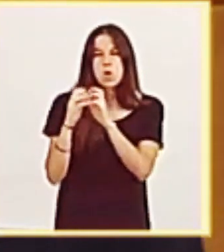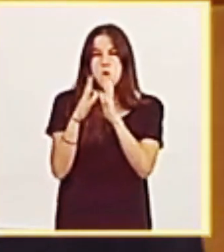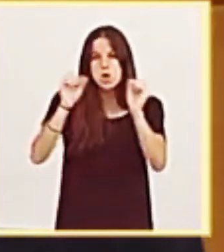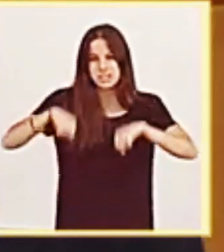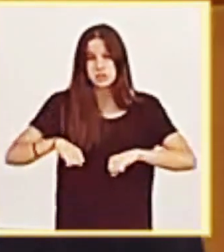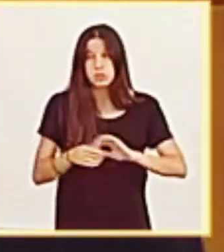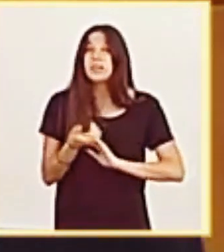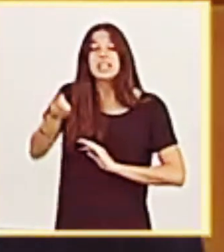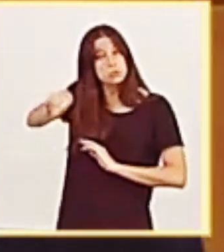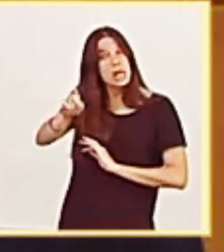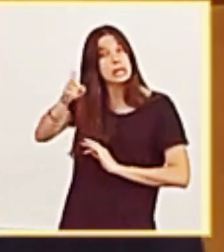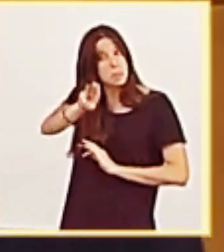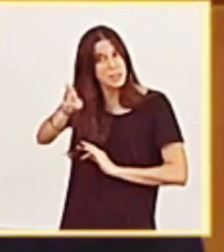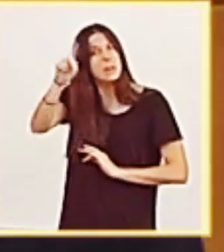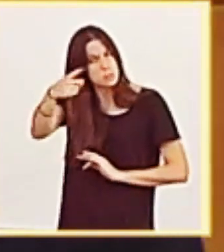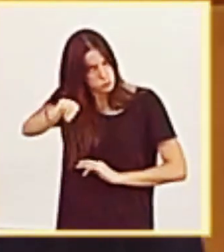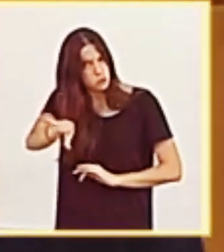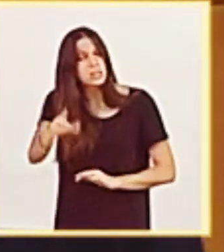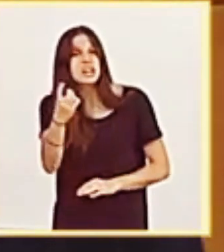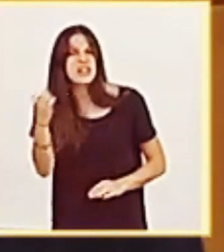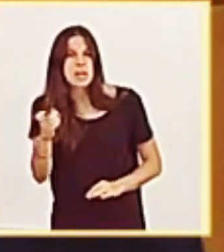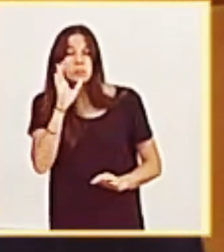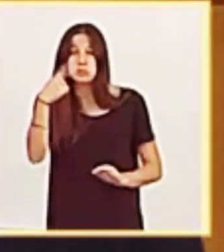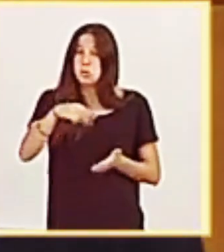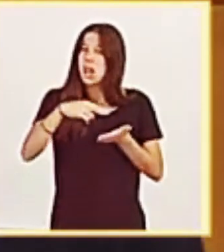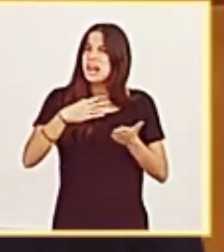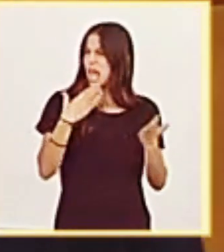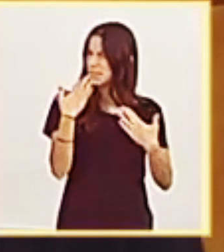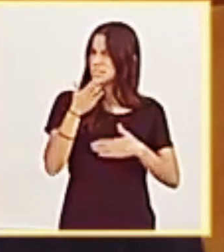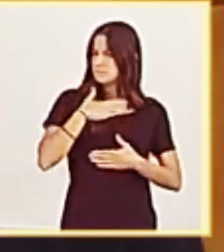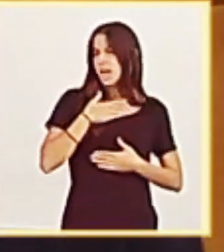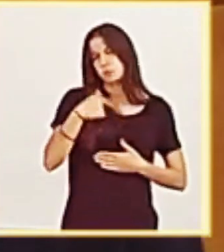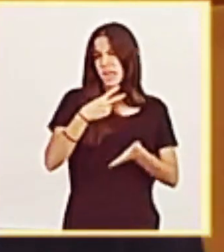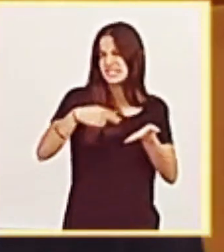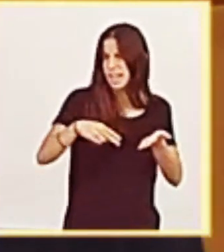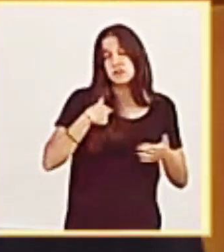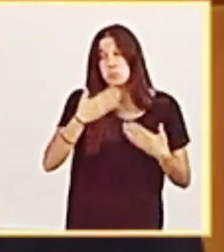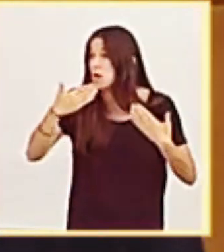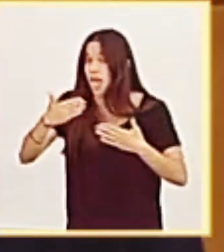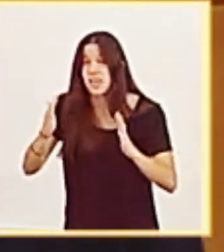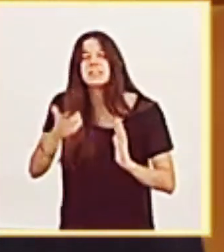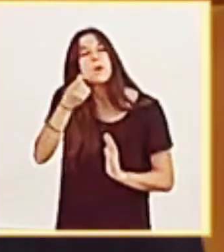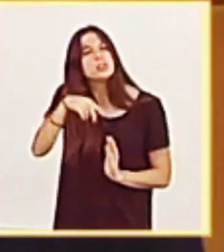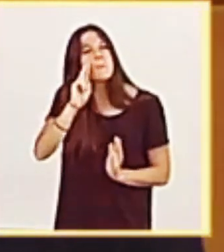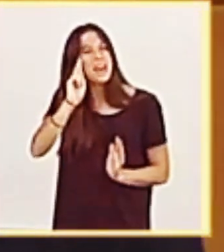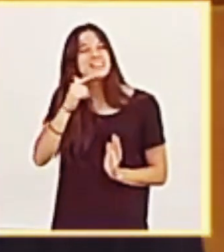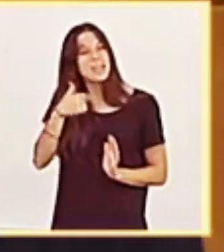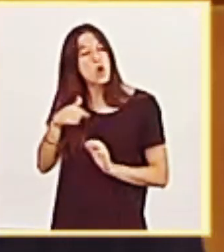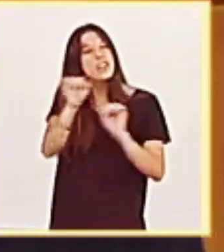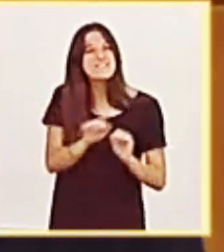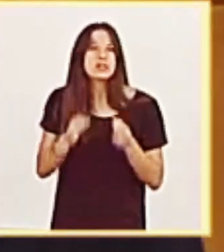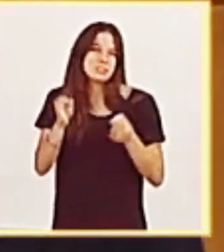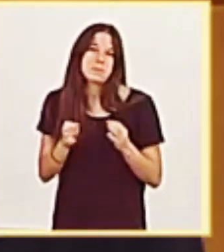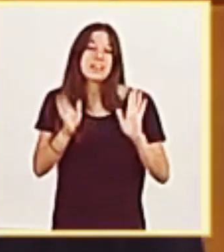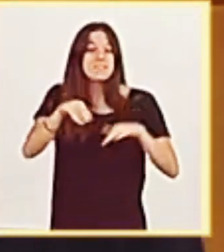serán necesarios. Porque ya que leen tanto en mis entrevistas, cosa que agradezco, verán que yo he defendido en muchas ocasiones que no se